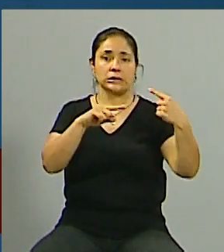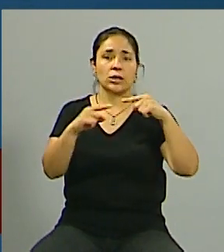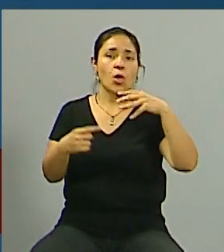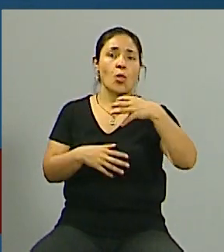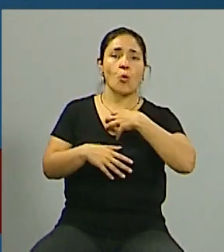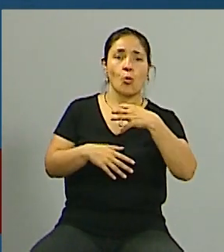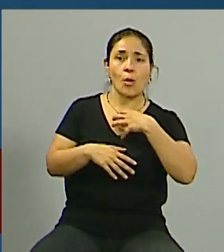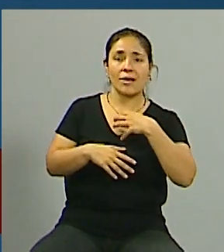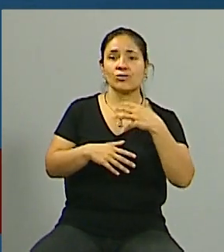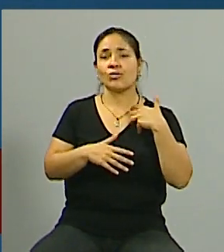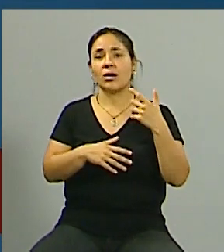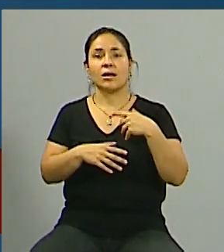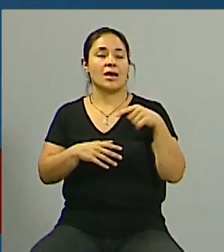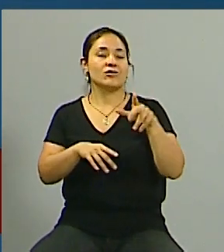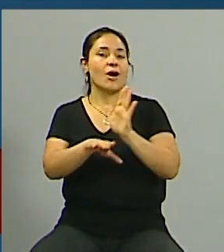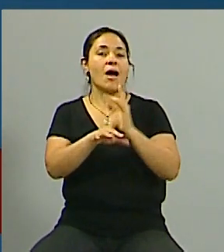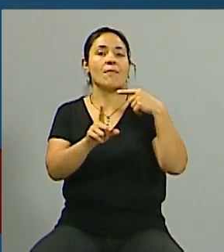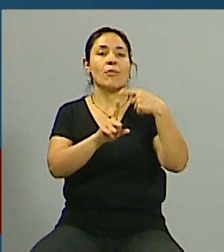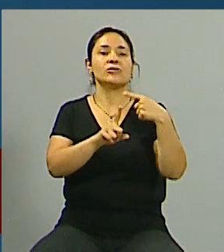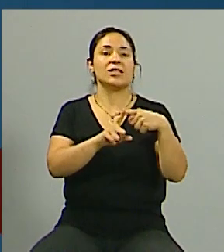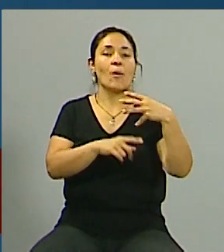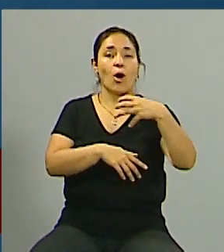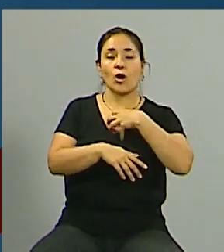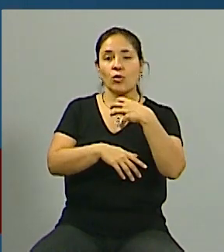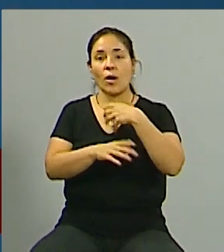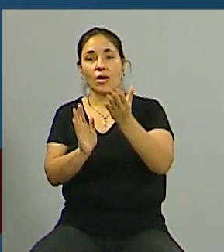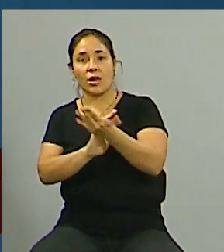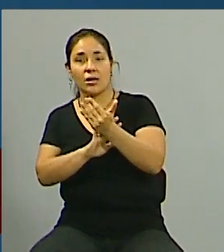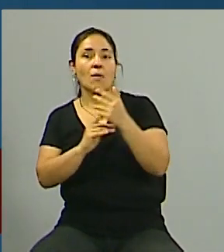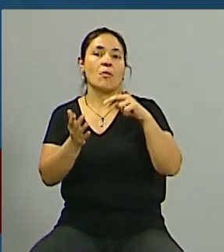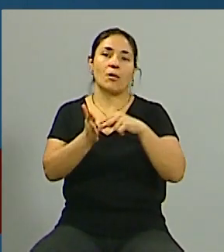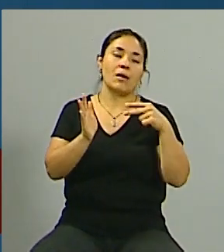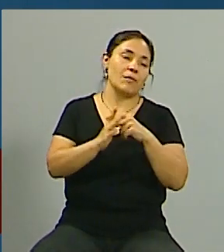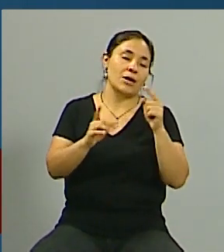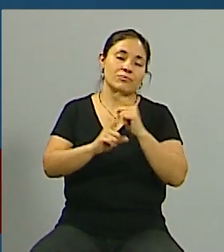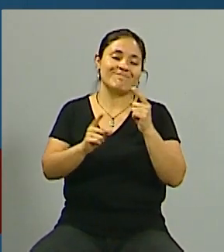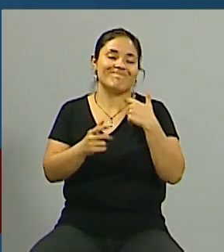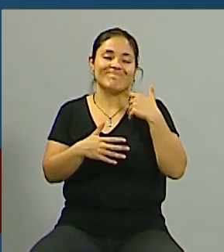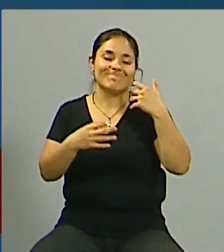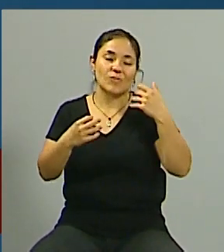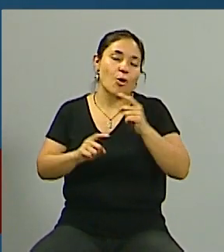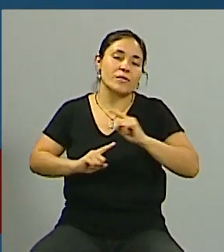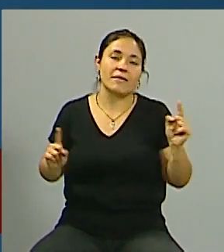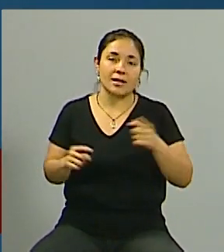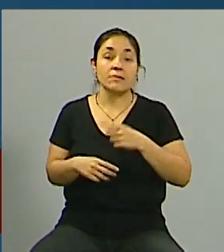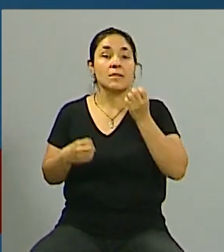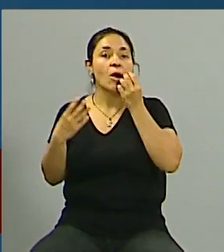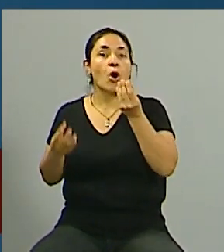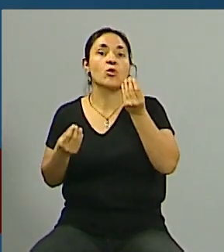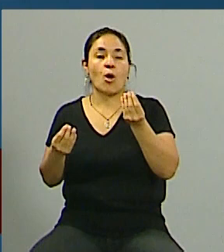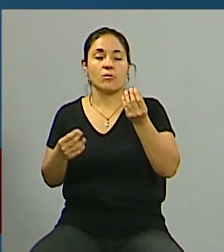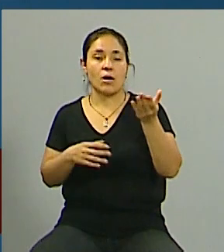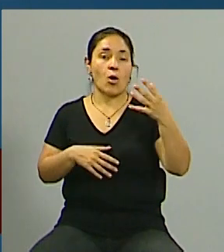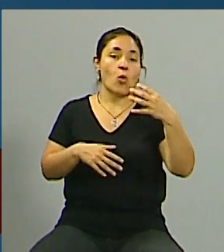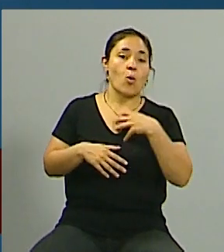propietario que obviamente nunca es bueno tener una mala relación entre propietarios e inquilinos lo mejor es que todo fluya y que sea